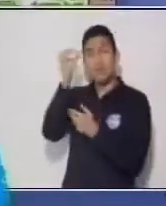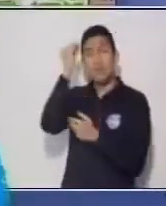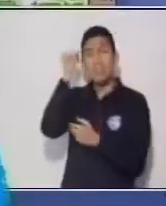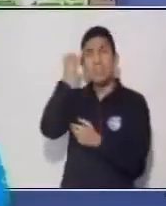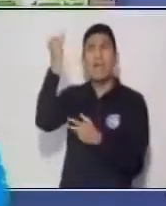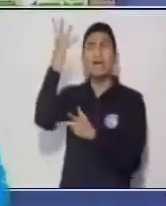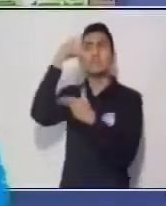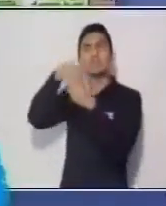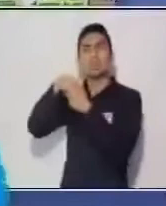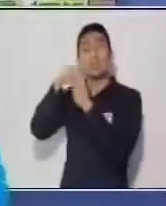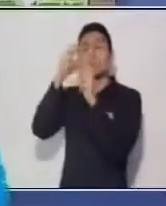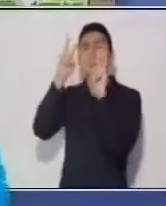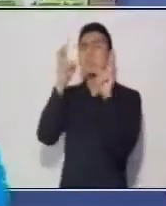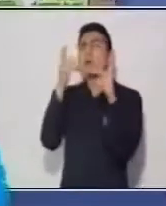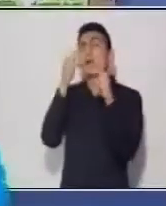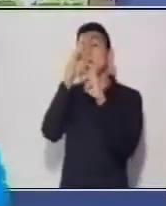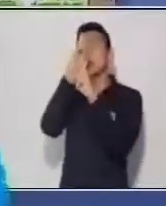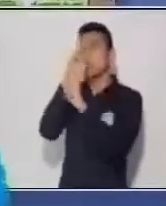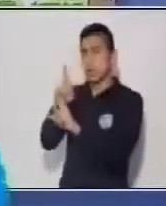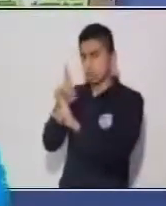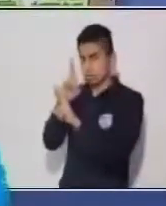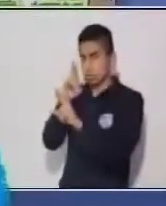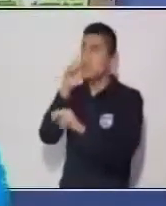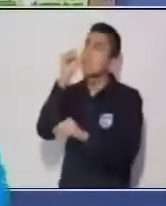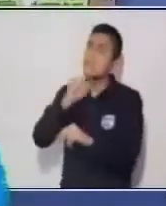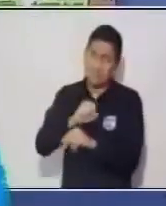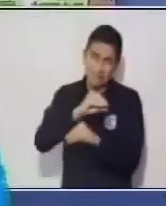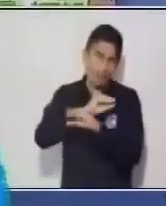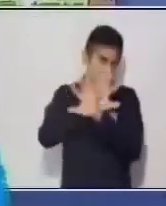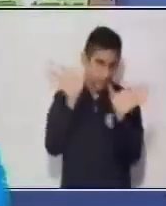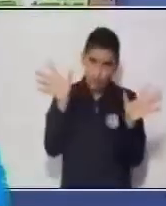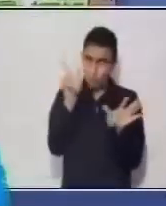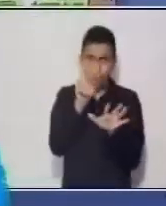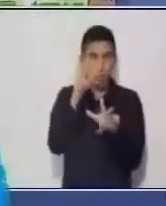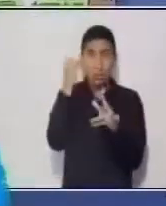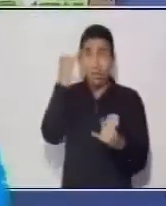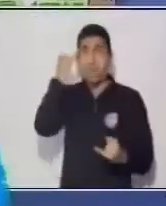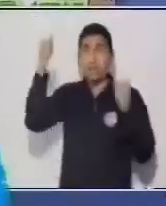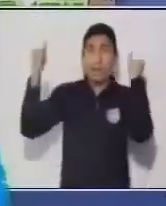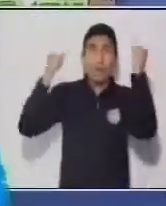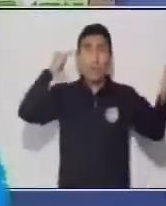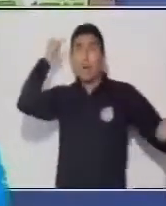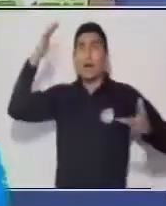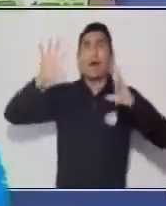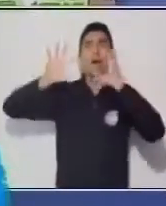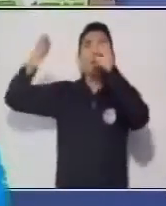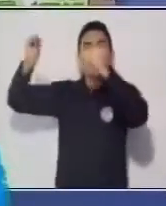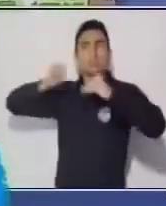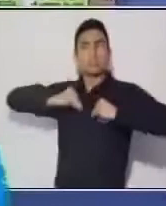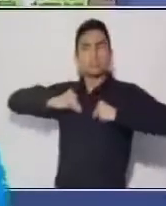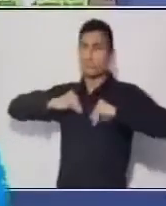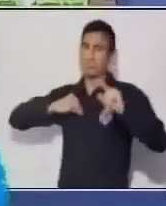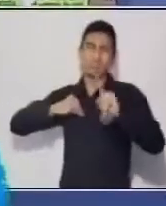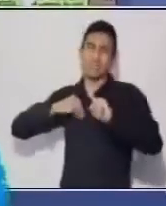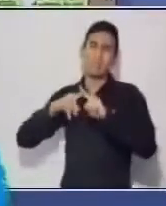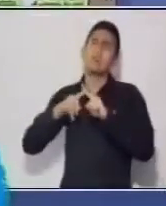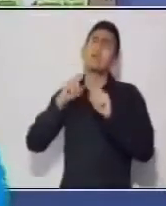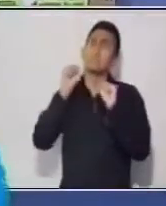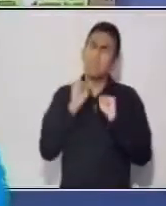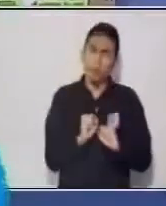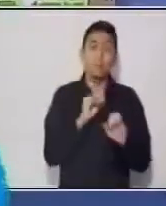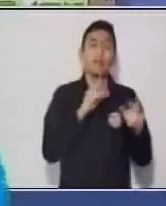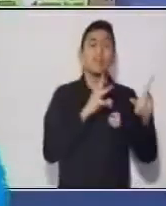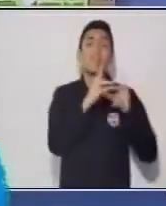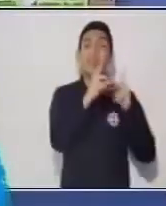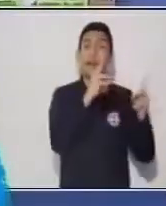través del respeto. Claro, eso no quiere decir que todas las ideas se aceptan, pero que en el diálogo es